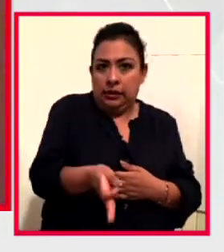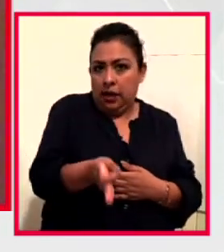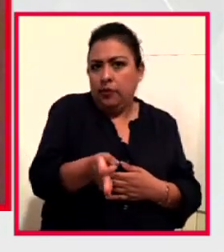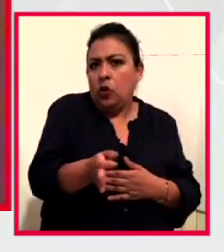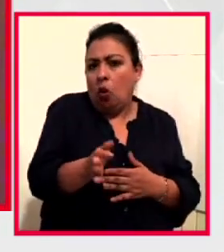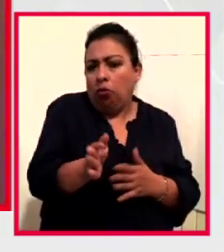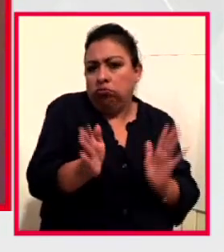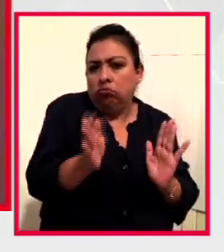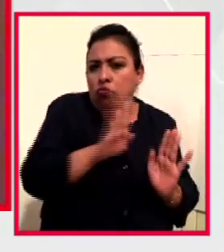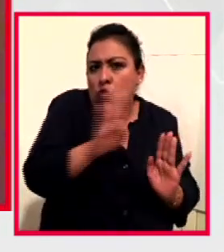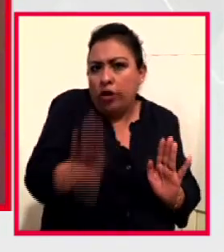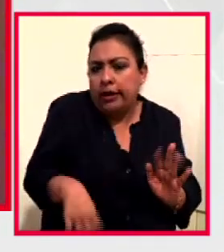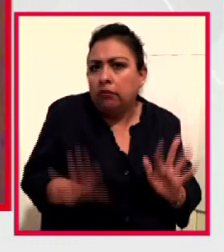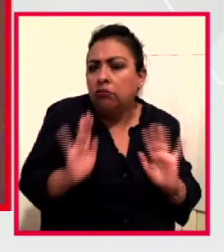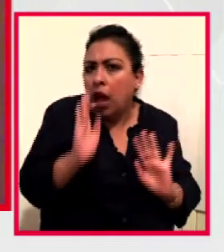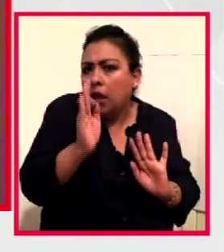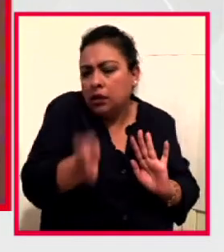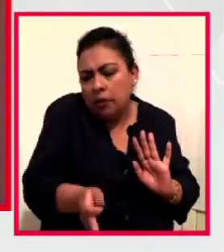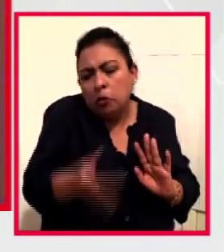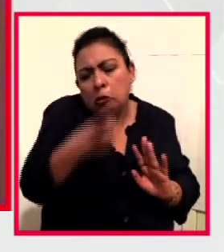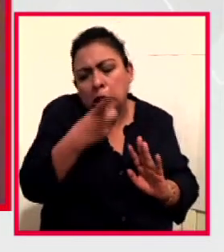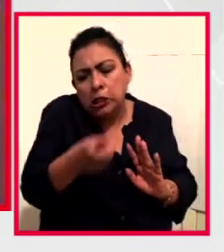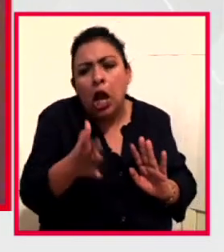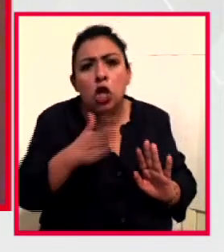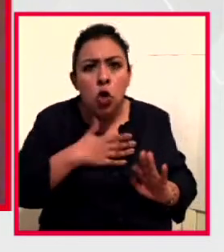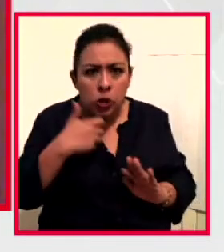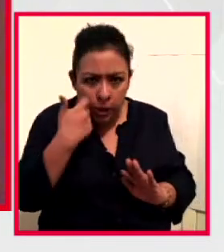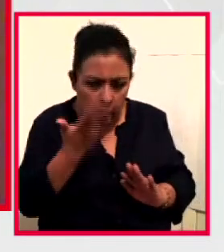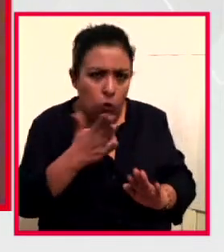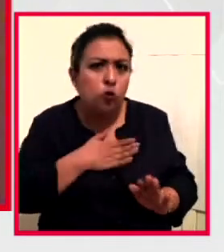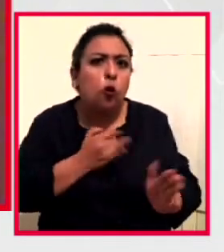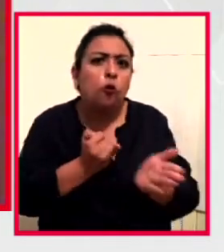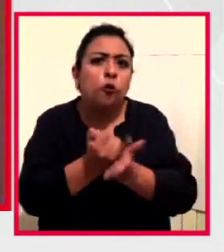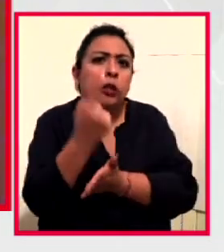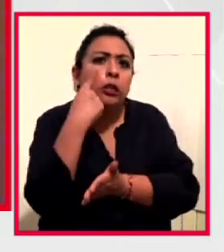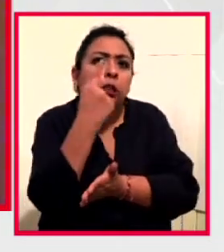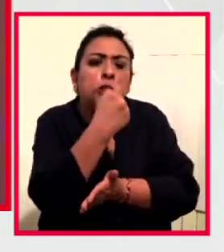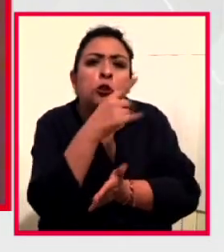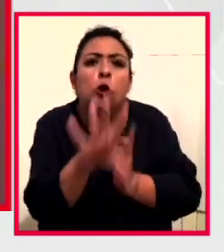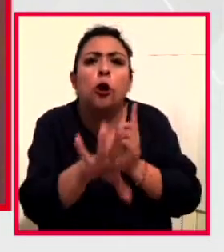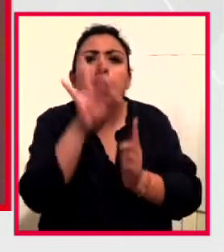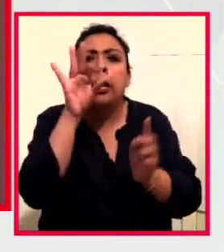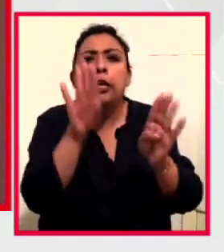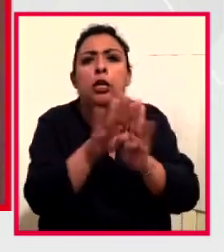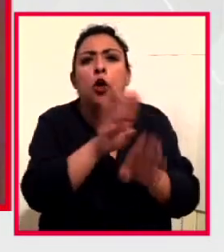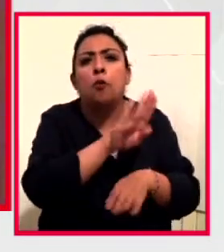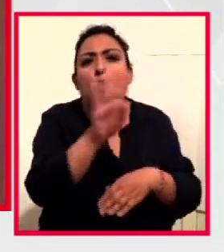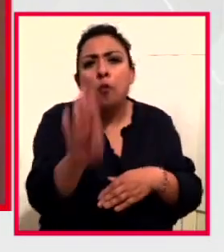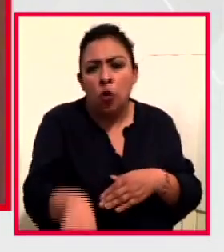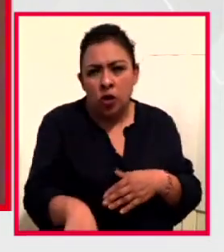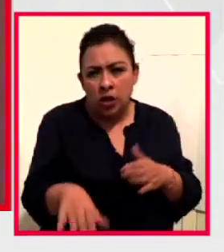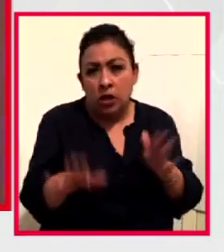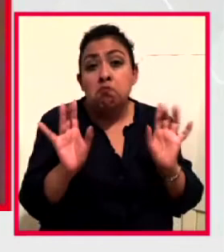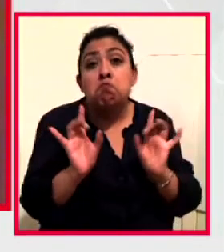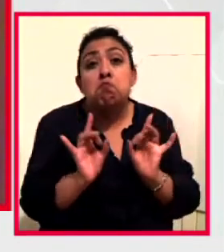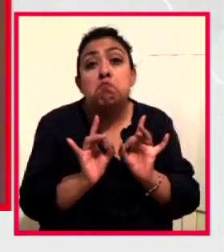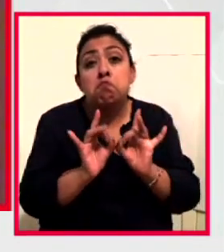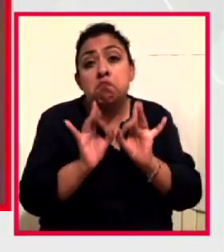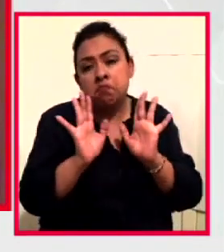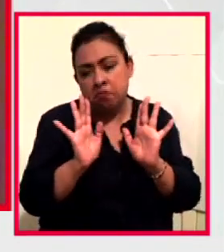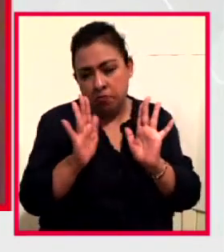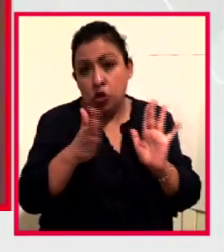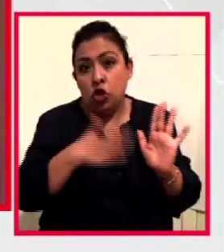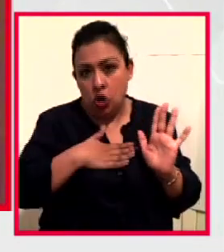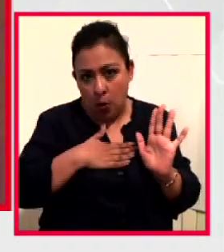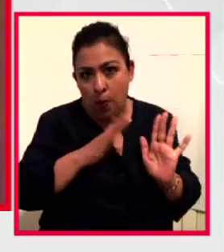morir, a morir, y decir, bueno, pero yo quiero poder tener la posibilidad de elegir, si es que mi muerte se presenta en términos en donde yo